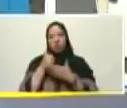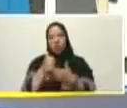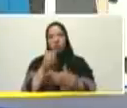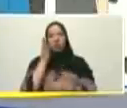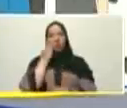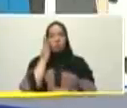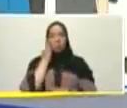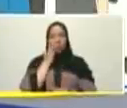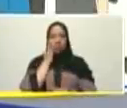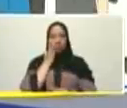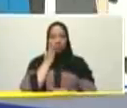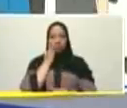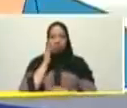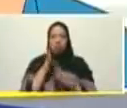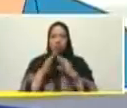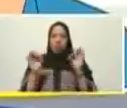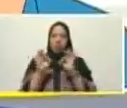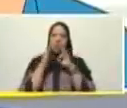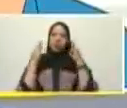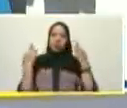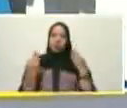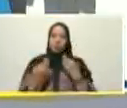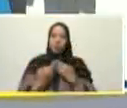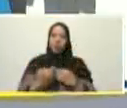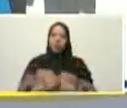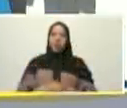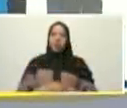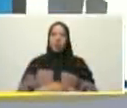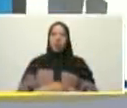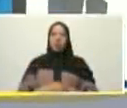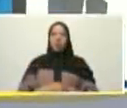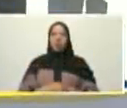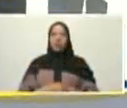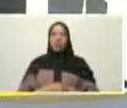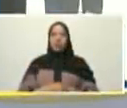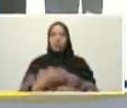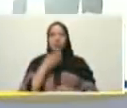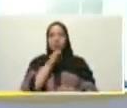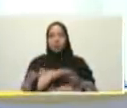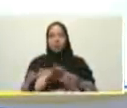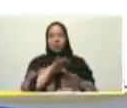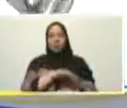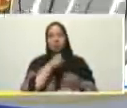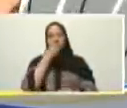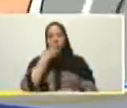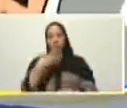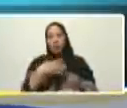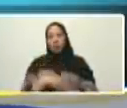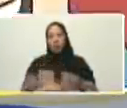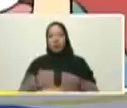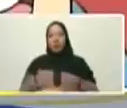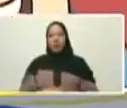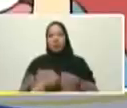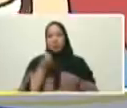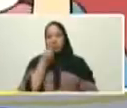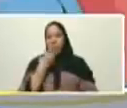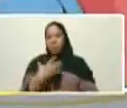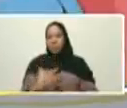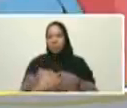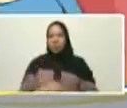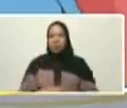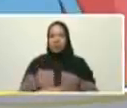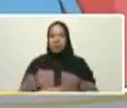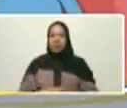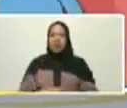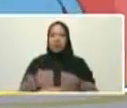madre a toda su familia y a Jason Guzmán muchacho buen muchacho buen muchacho Jason